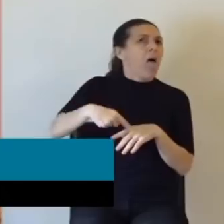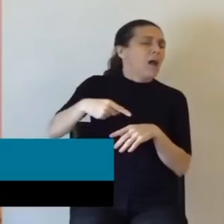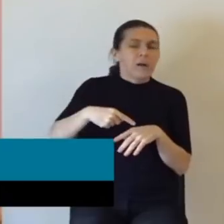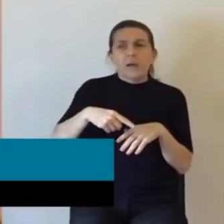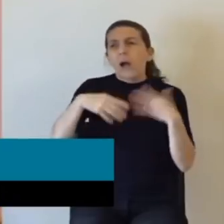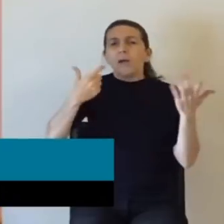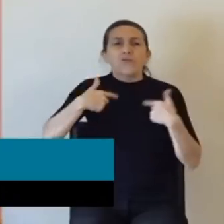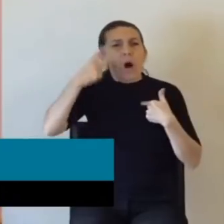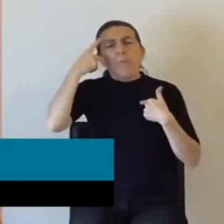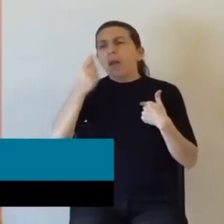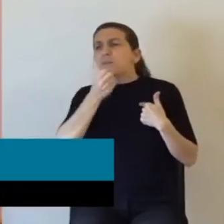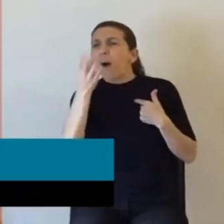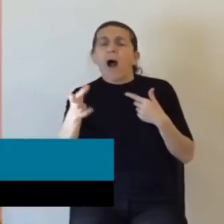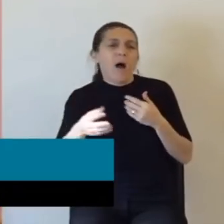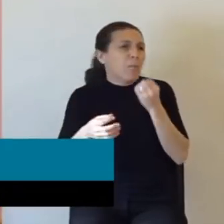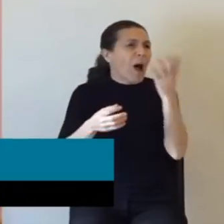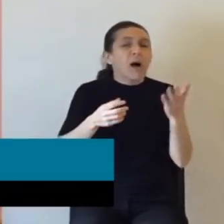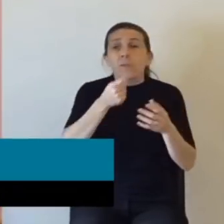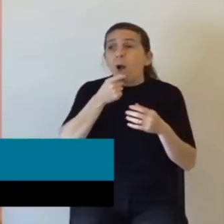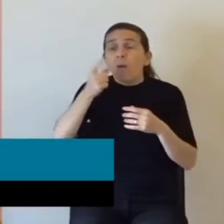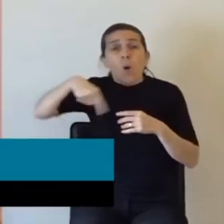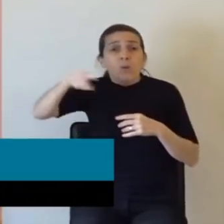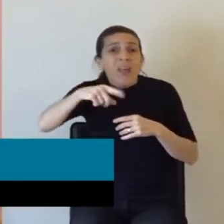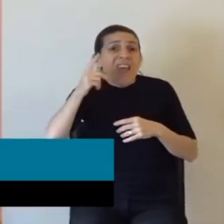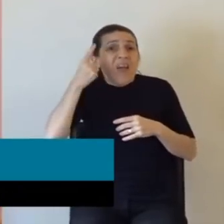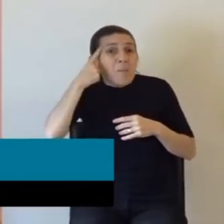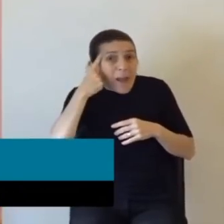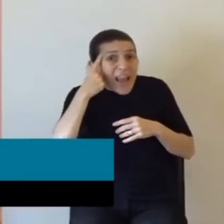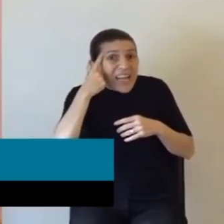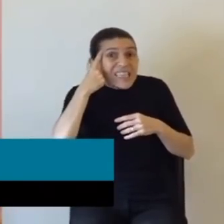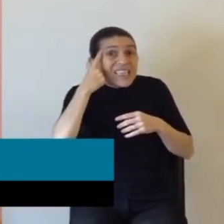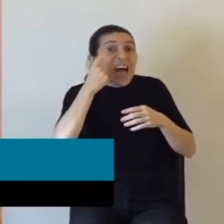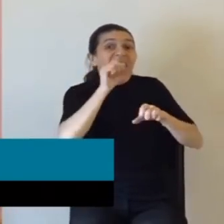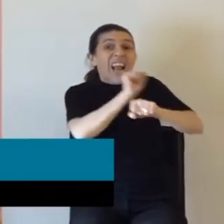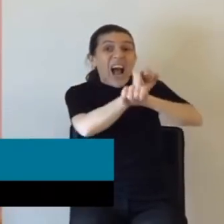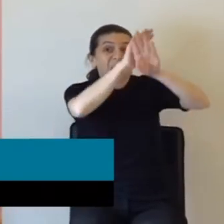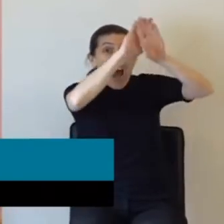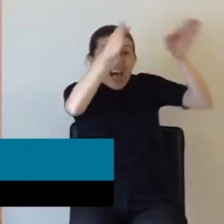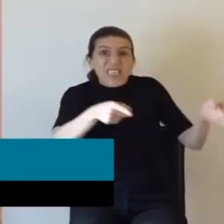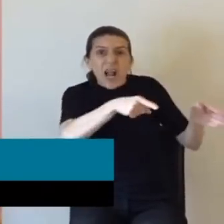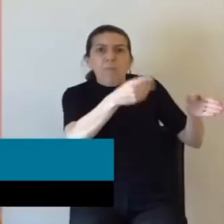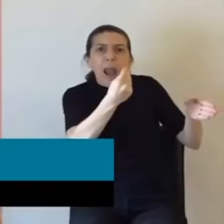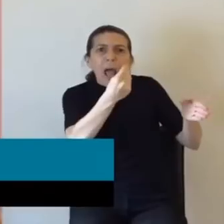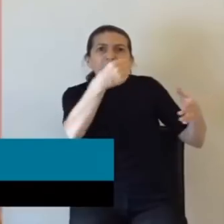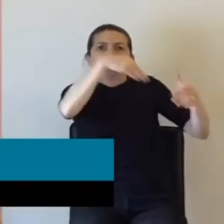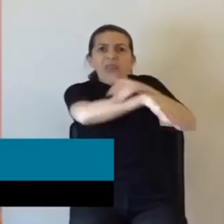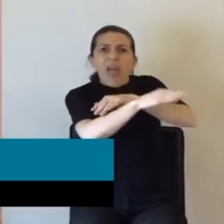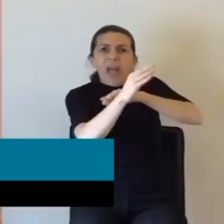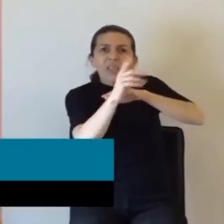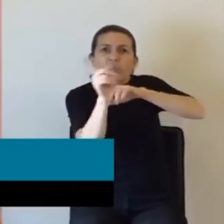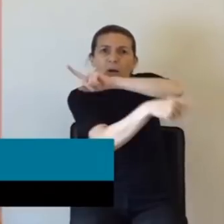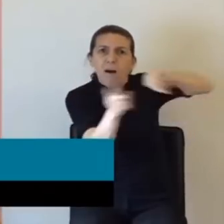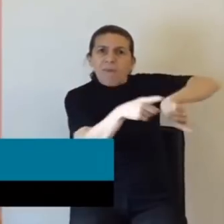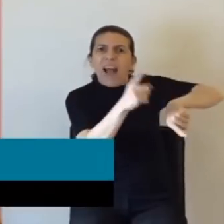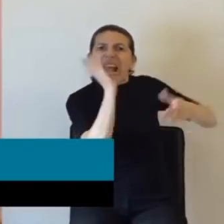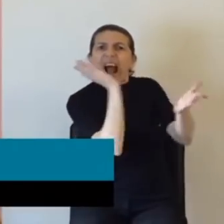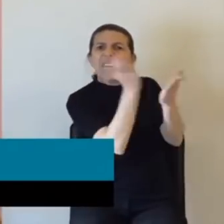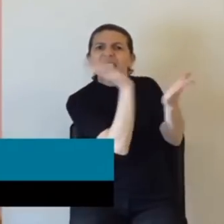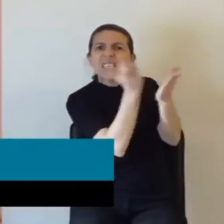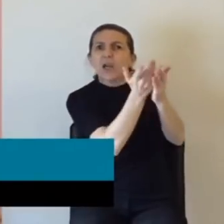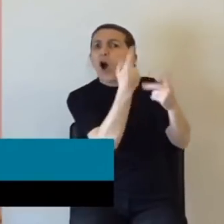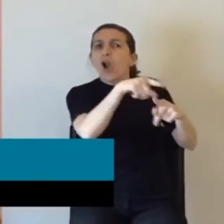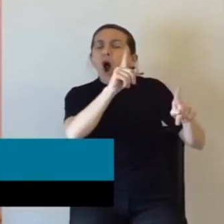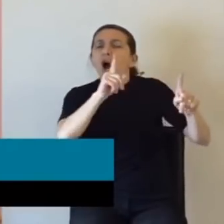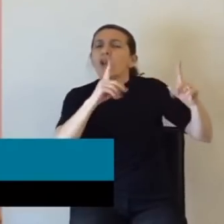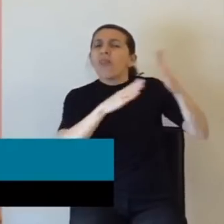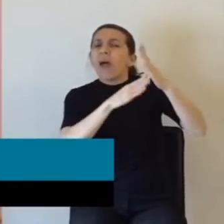piensan. Si piensan que las cárceles tienen que ser para el castigo, digan que está equivocada incluso la Constitución Nacional, no lo que piensa